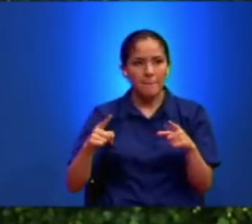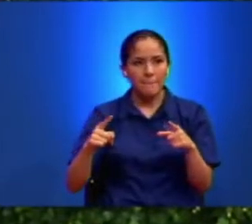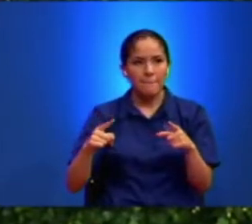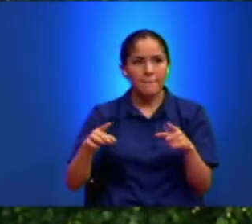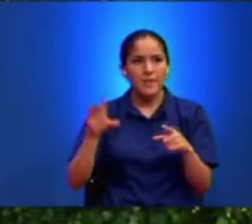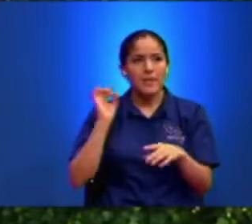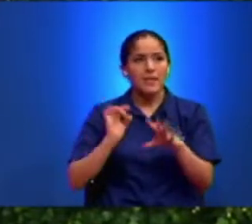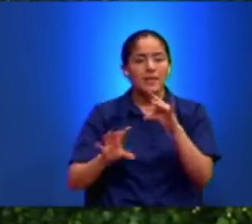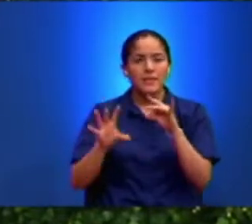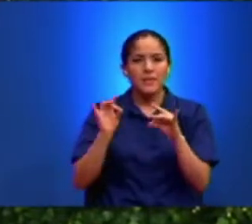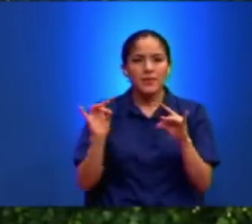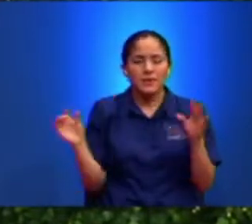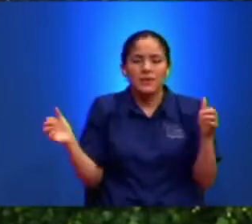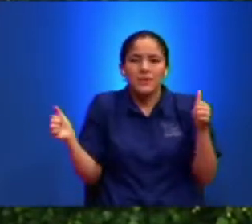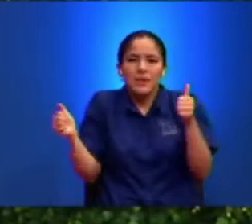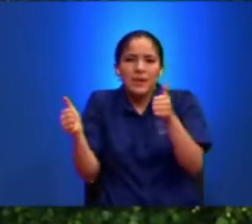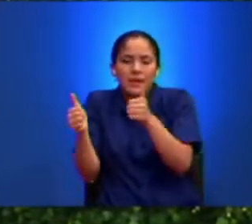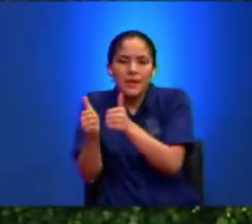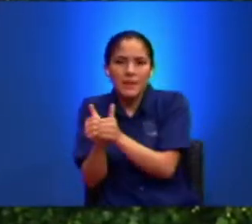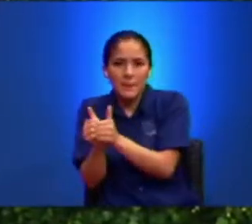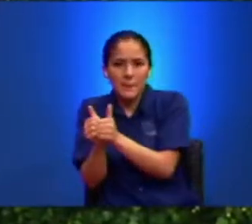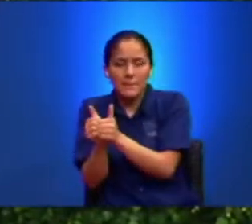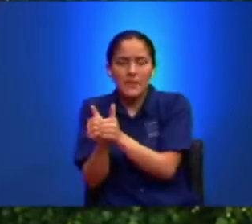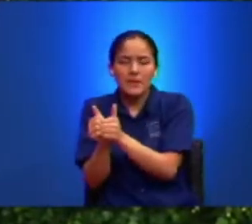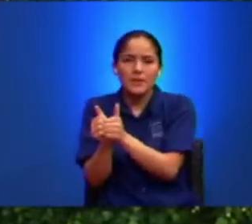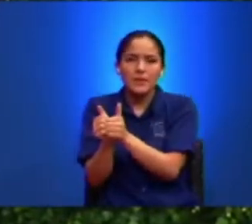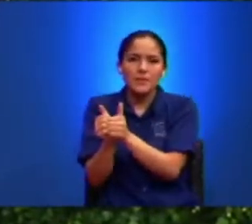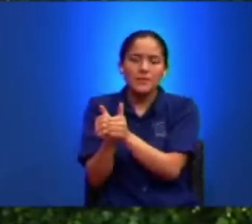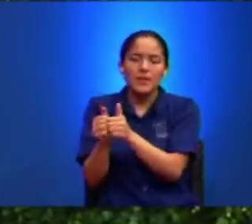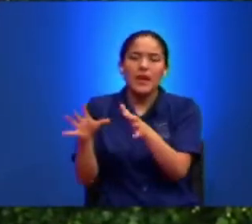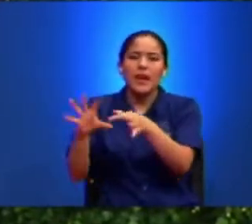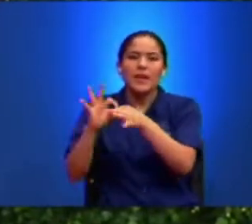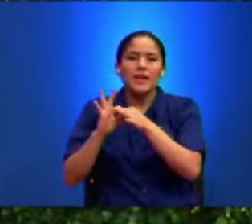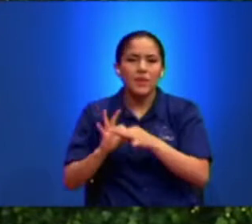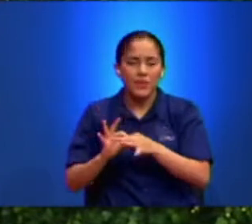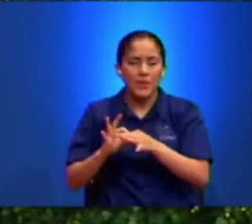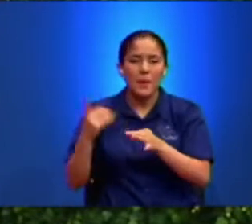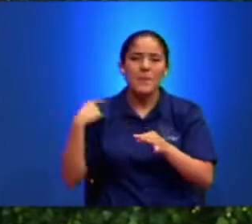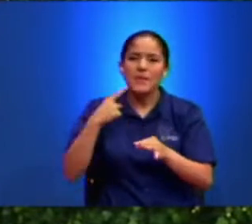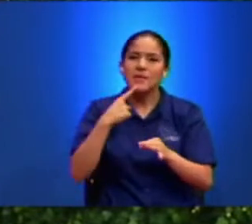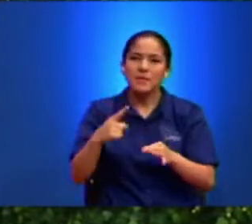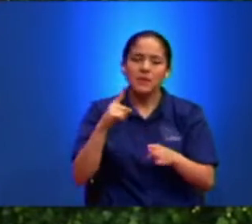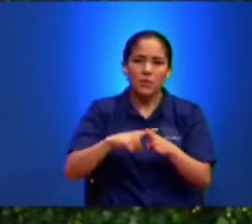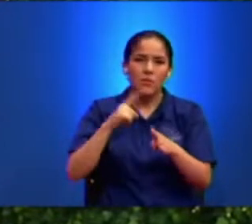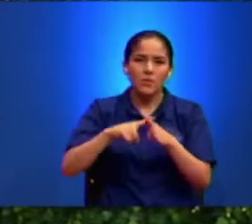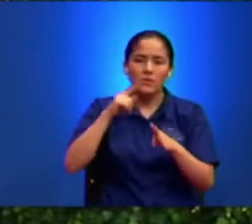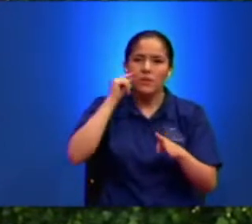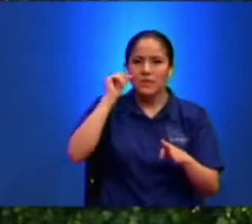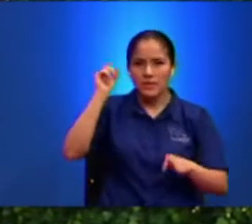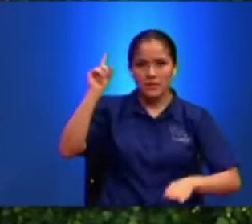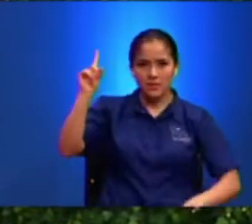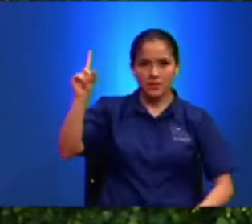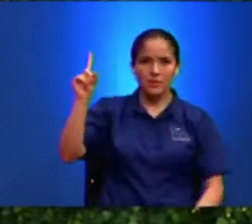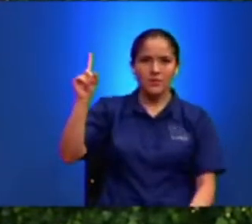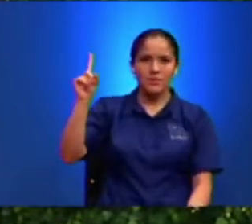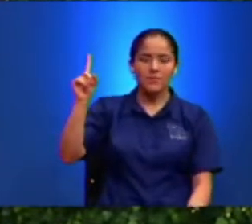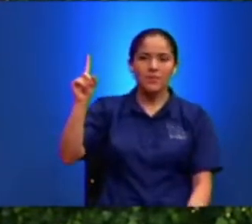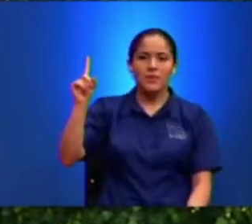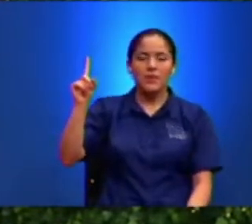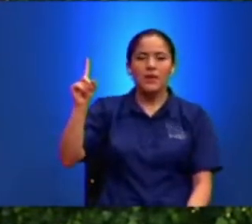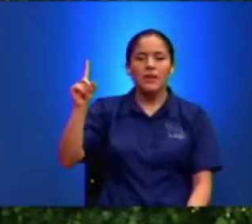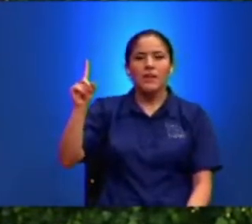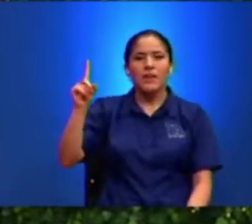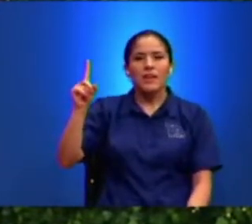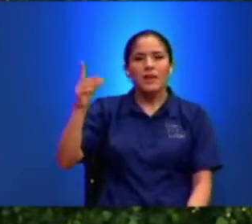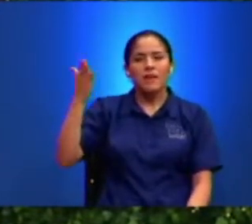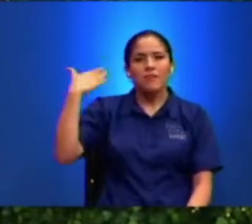se ha acuñado para decir cuando el Señor pues iba a nacer